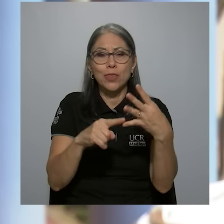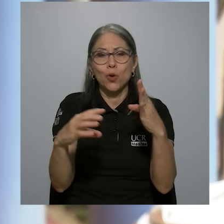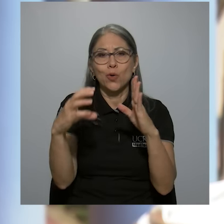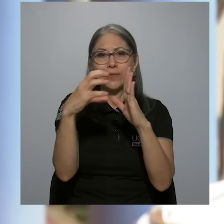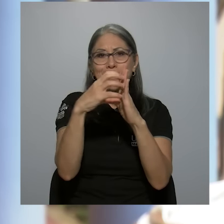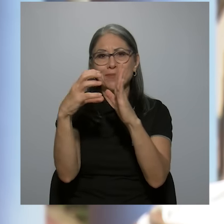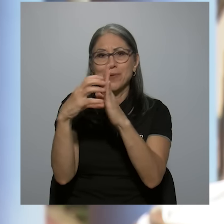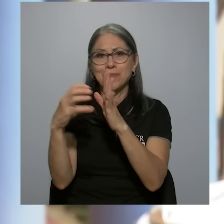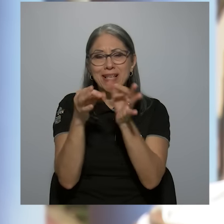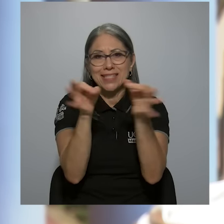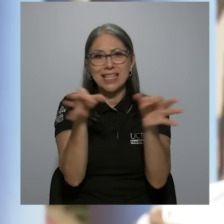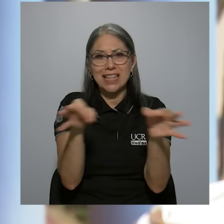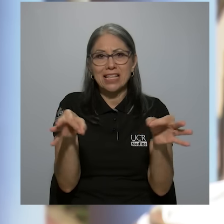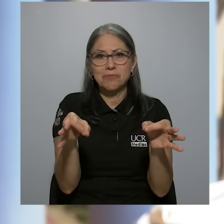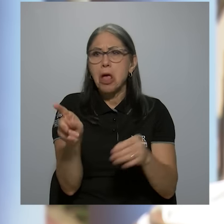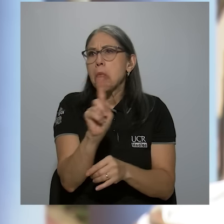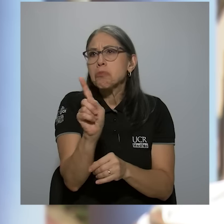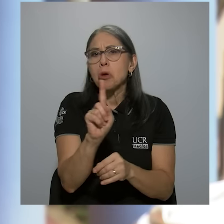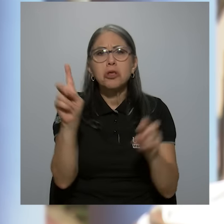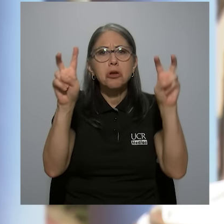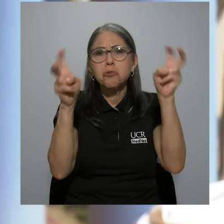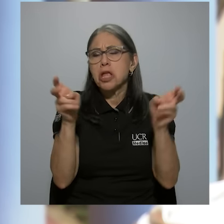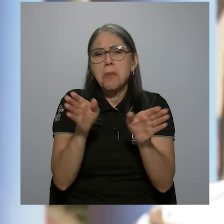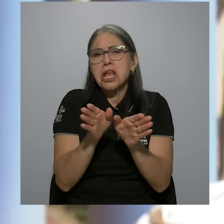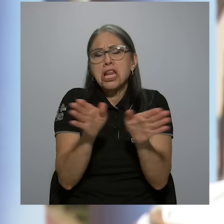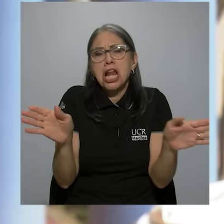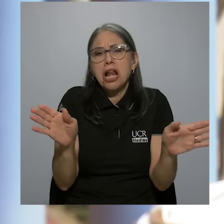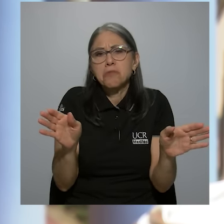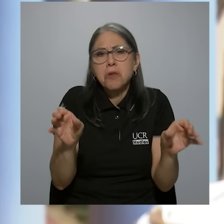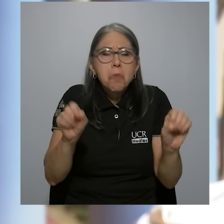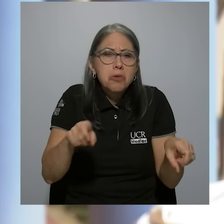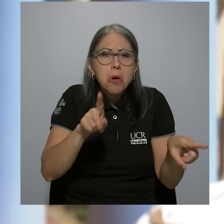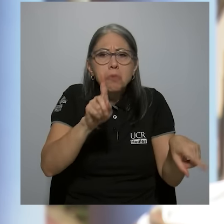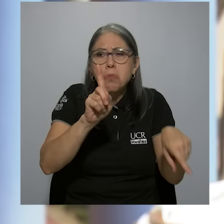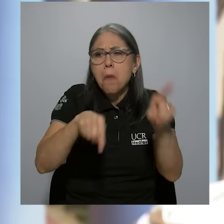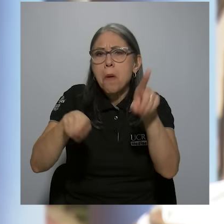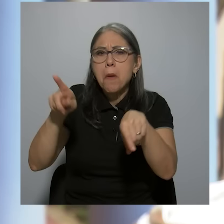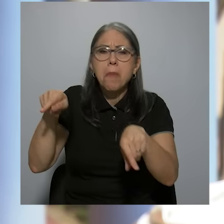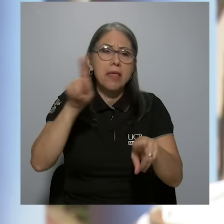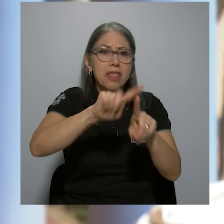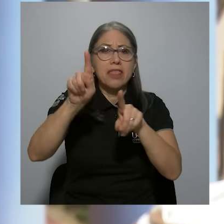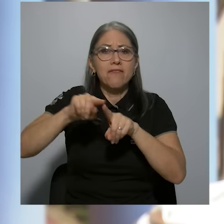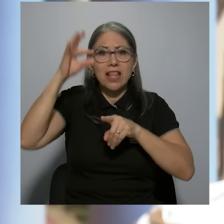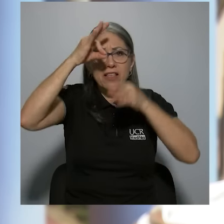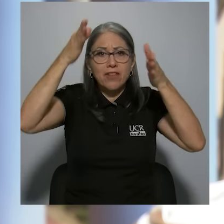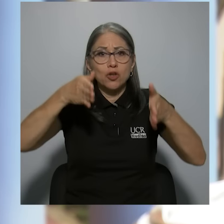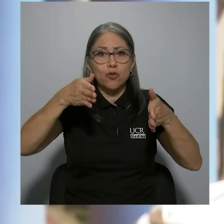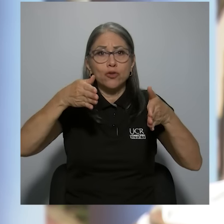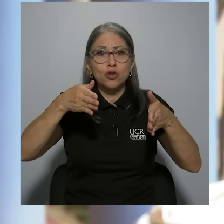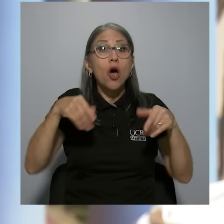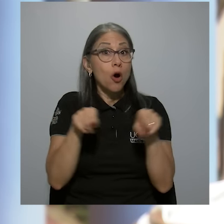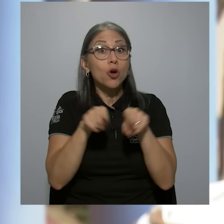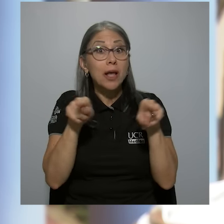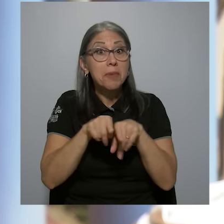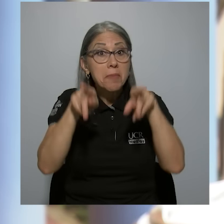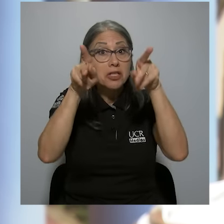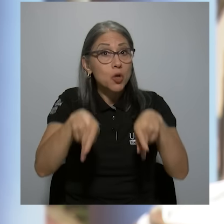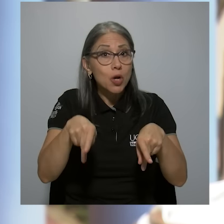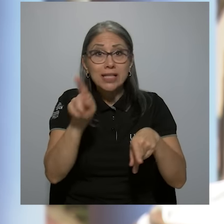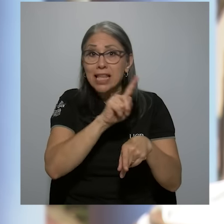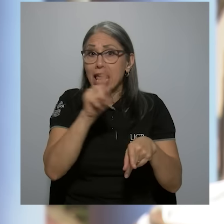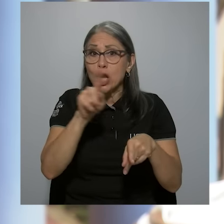No tienen ningún tema en general, suele ser bastante variado y de diferentes filósofos o incluso figuras que